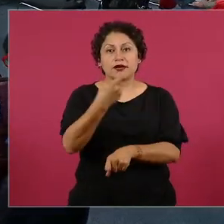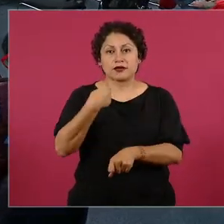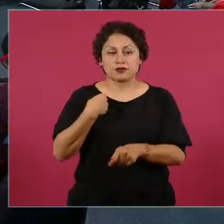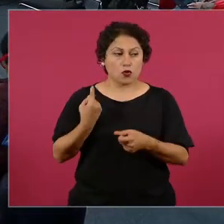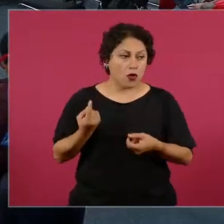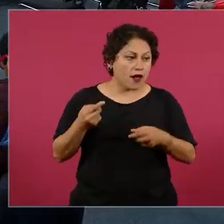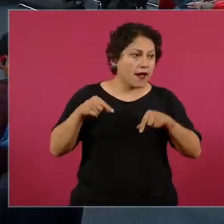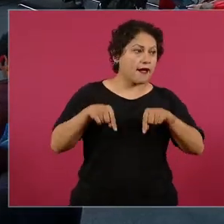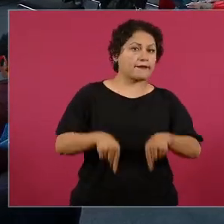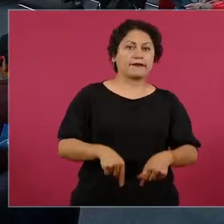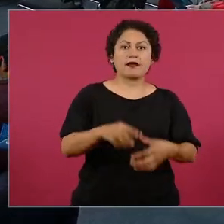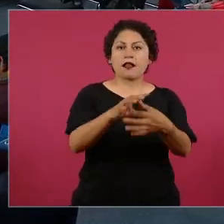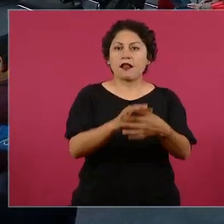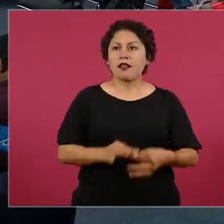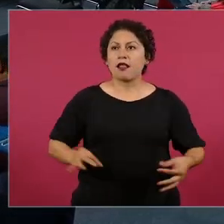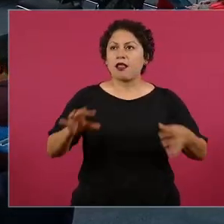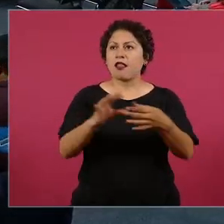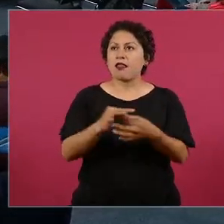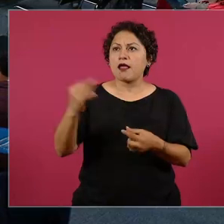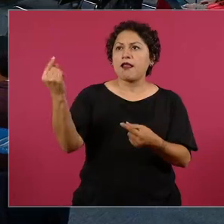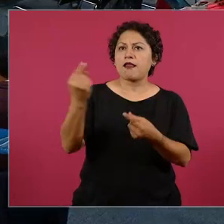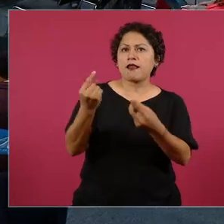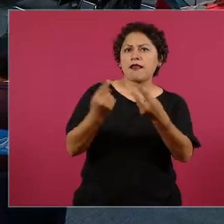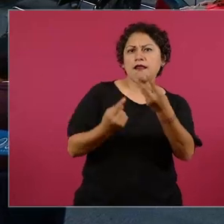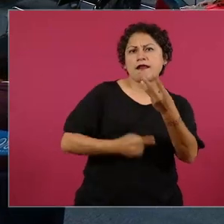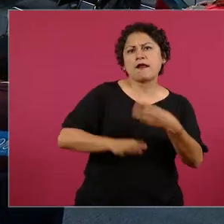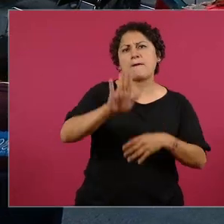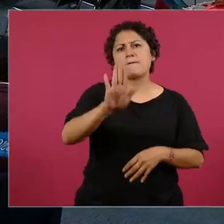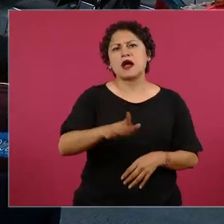agradecerle a la gente pero es para